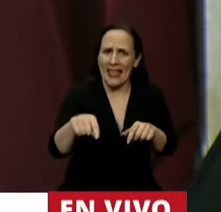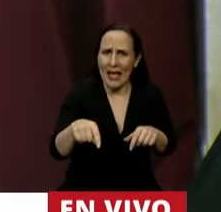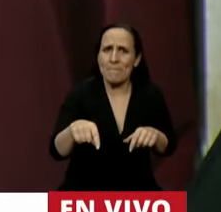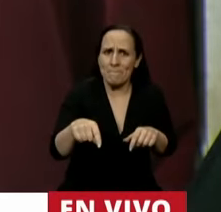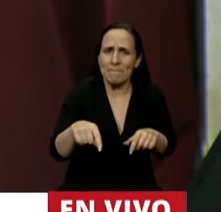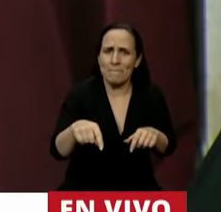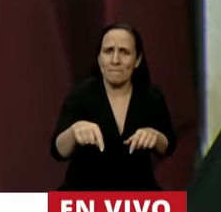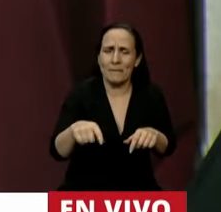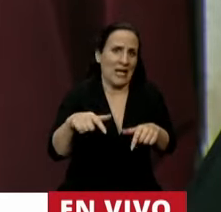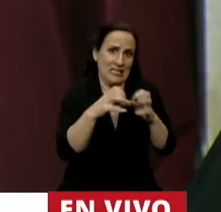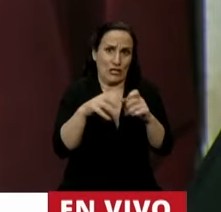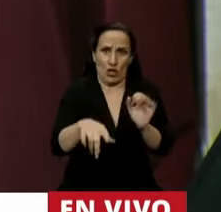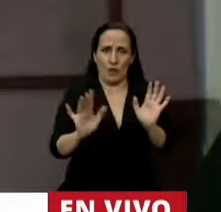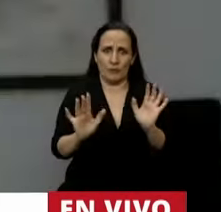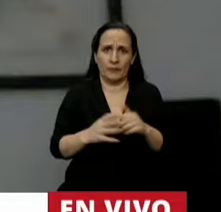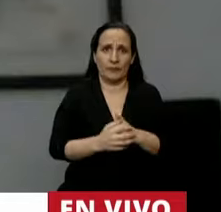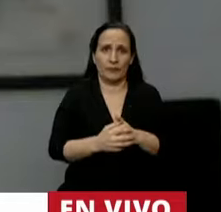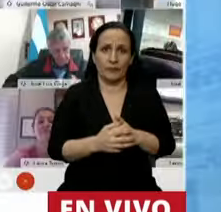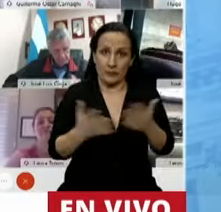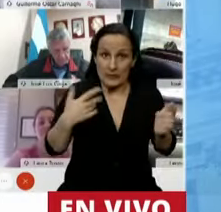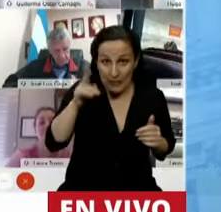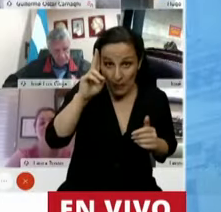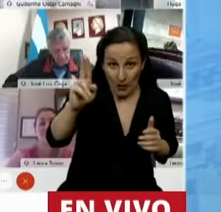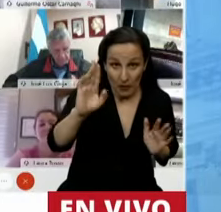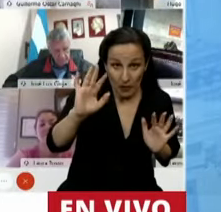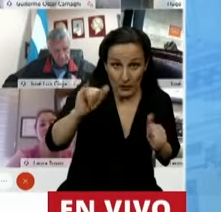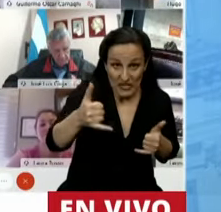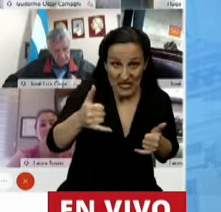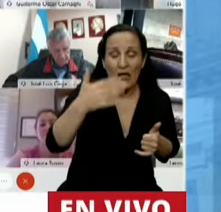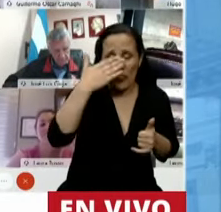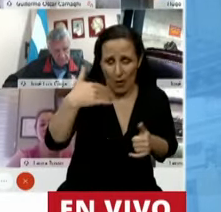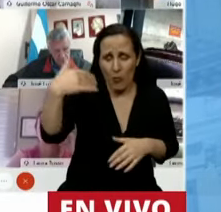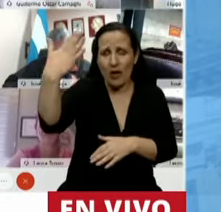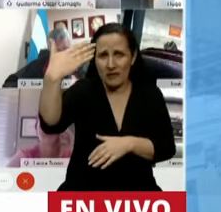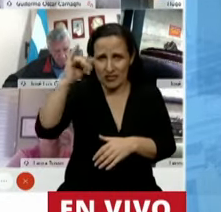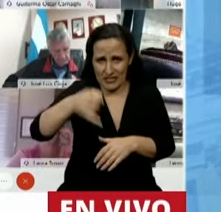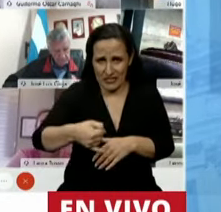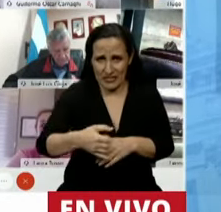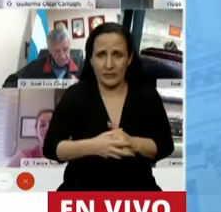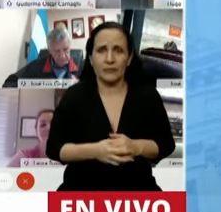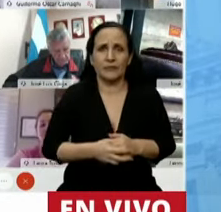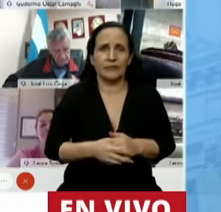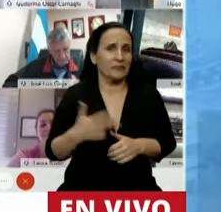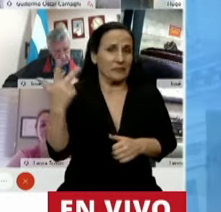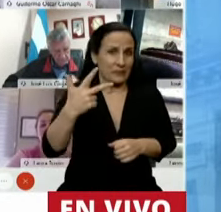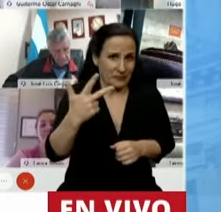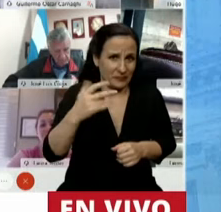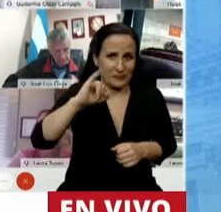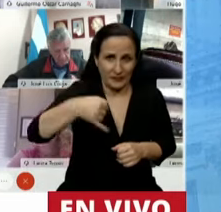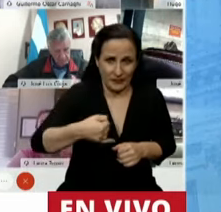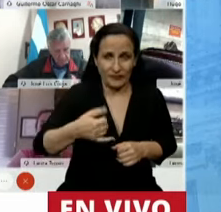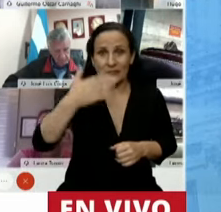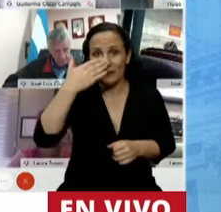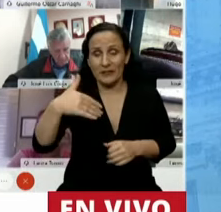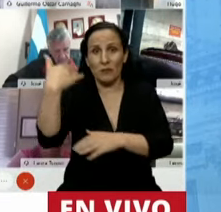con la sesión, Presidente. Bueno... Si me permiten. Y después voy a hacer uso de la palabra. Tres minutos. Después voy a hacer uso de la